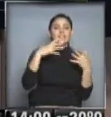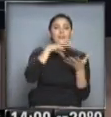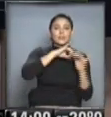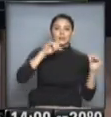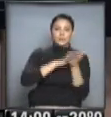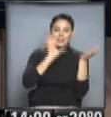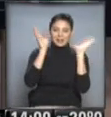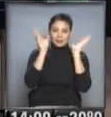Meteorológico Nacional.